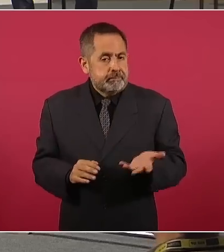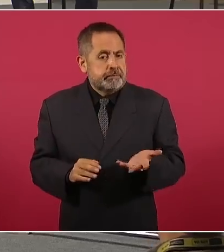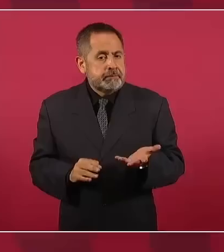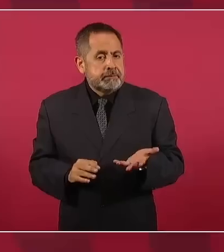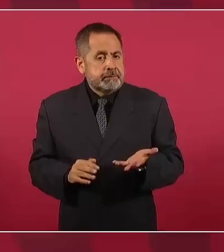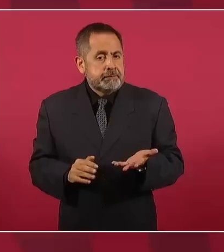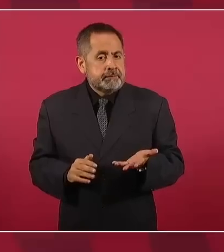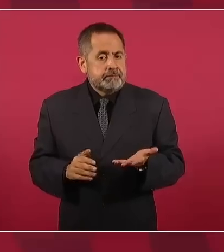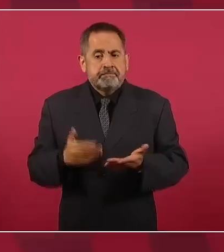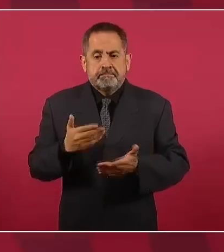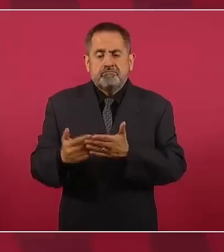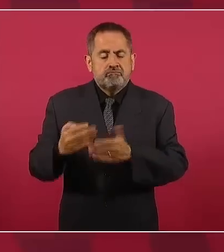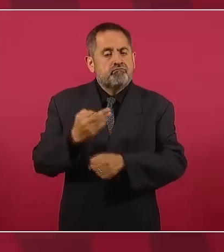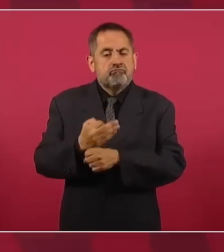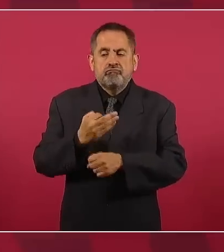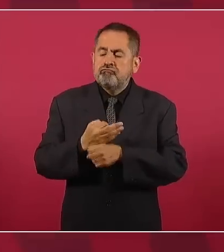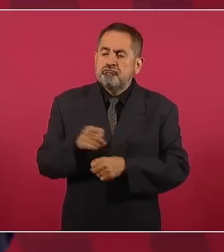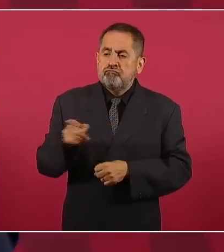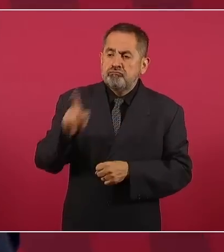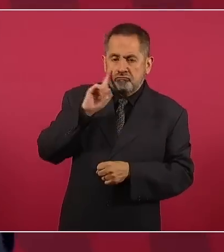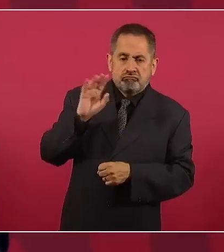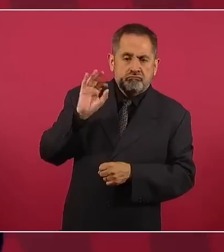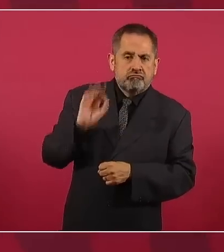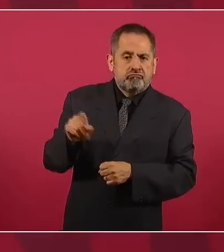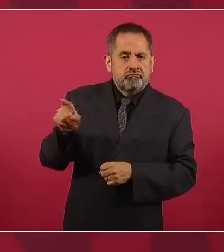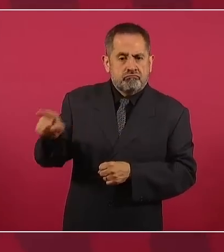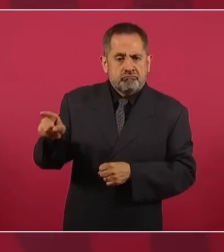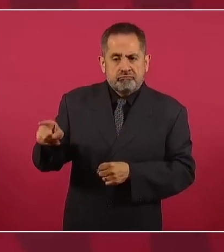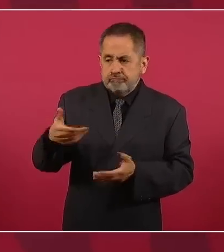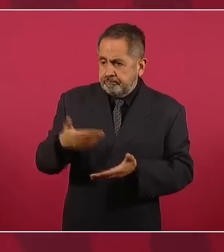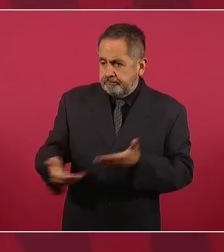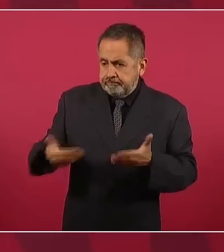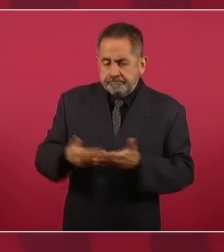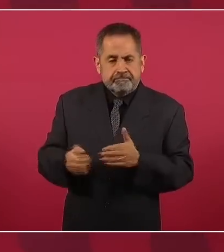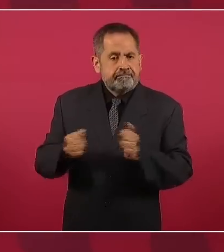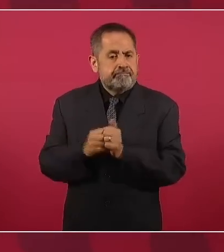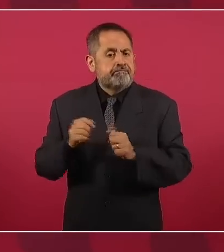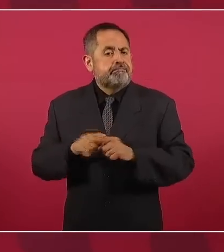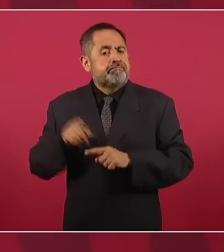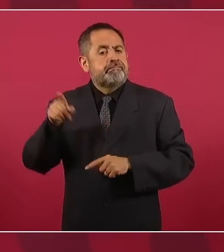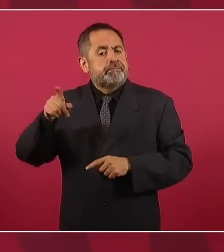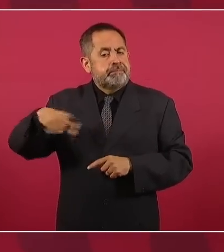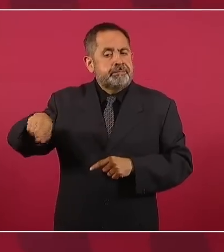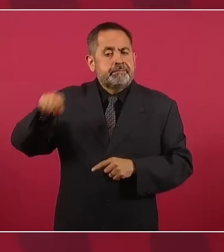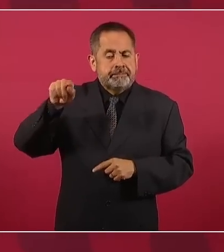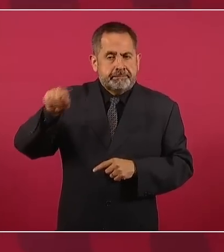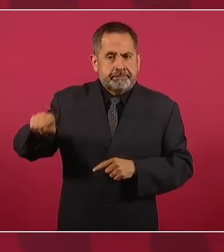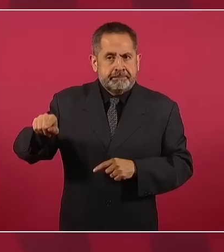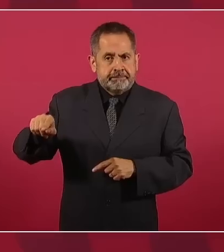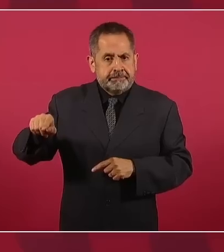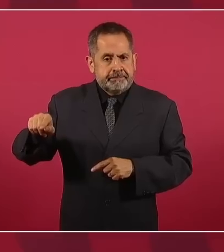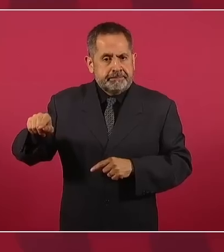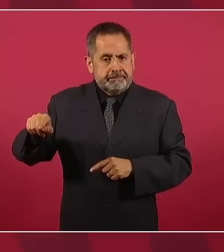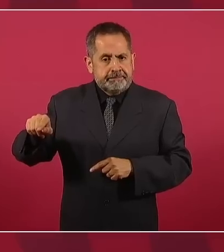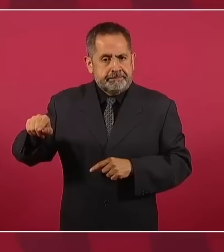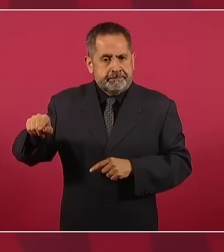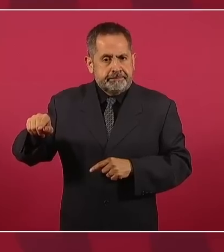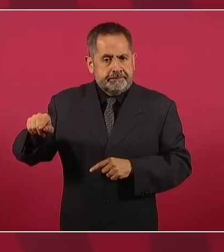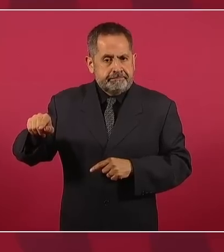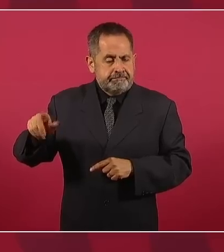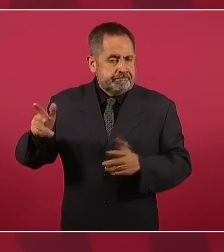situación actual, donde cuando